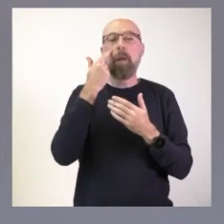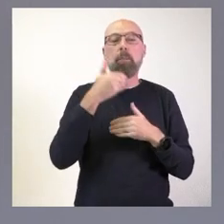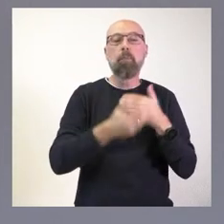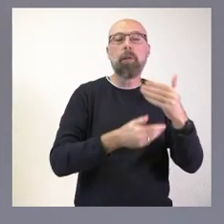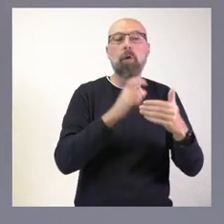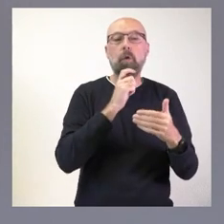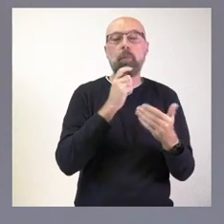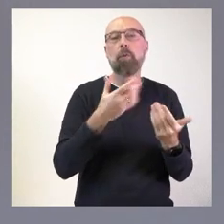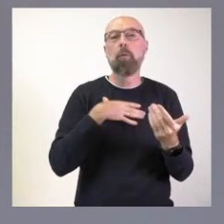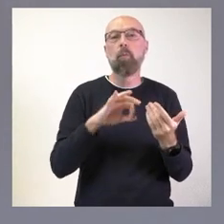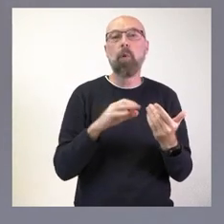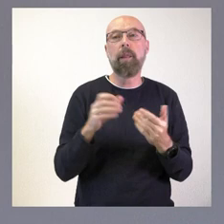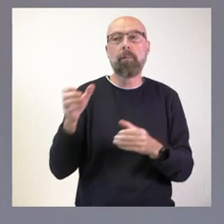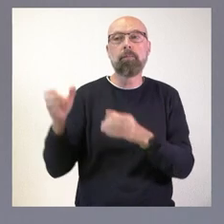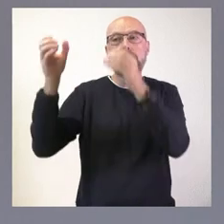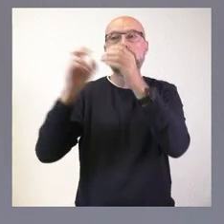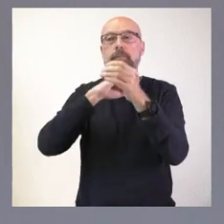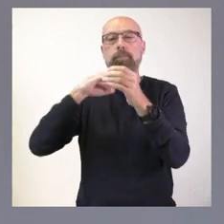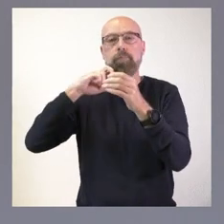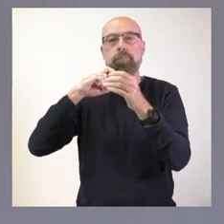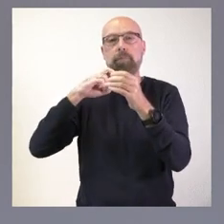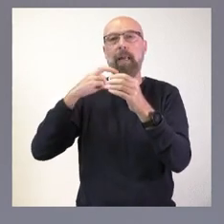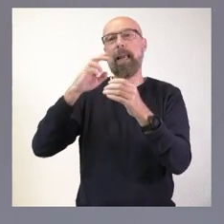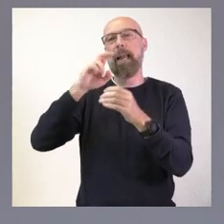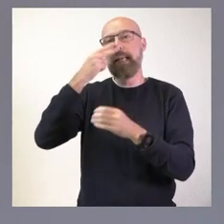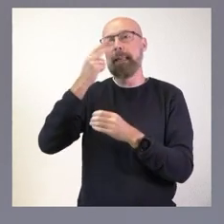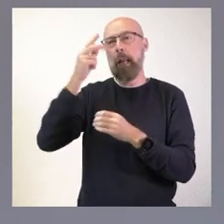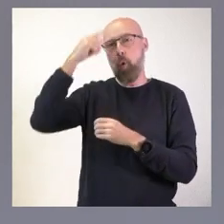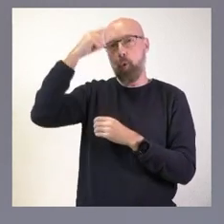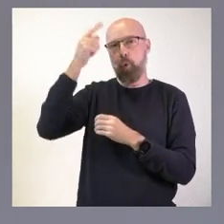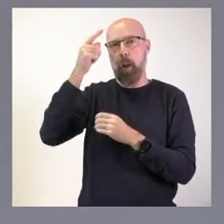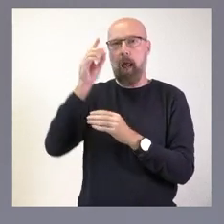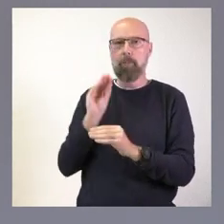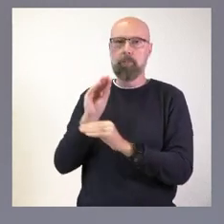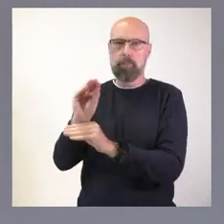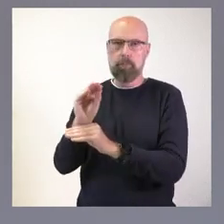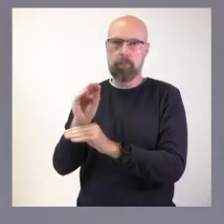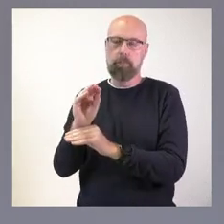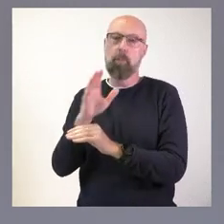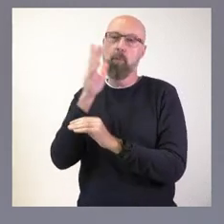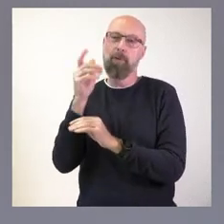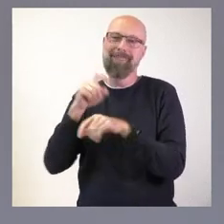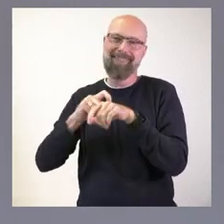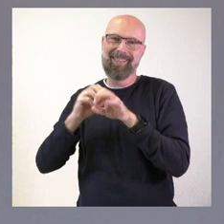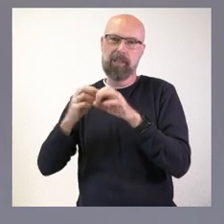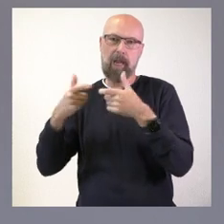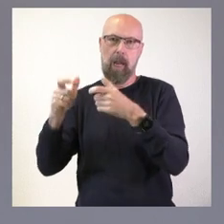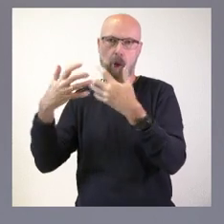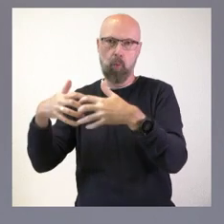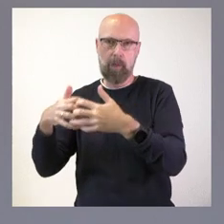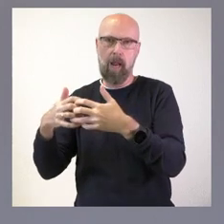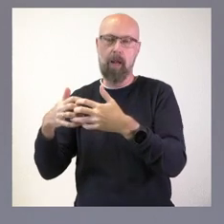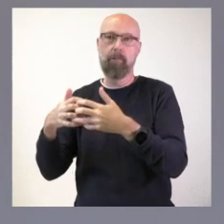que fueran declaradas bienes de interés cultural en su categoría de bien industrial. En Castilla y León hemos tenido cuatro